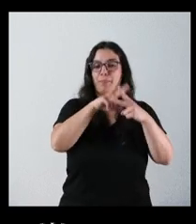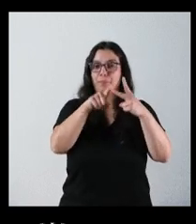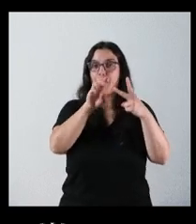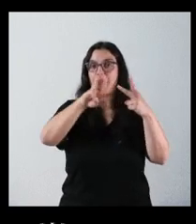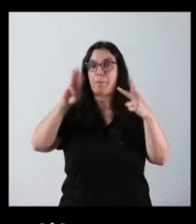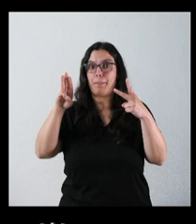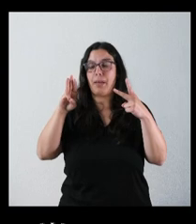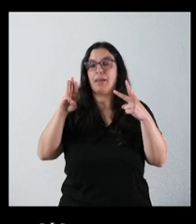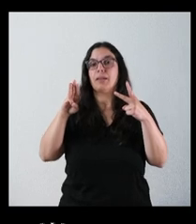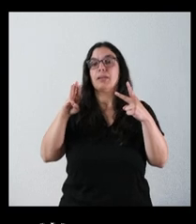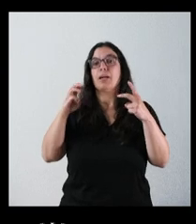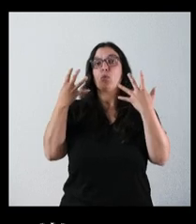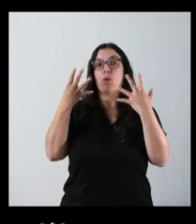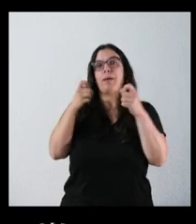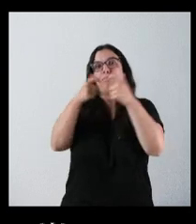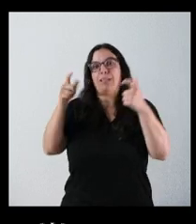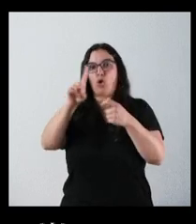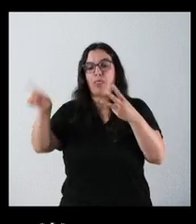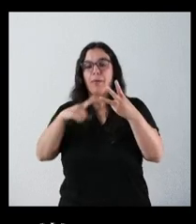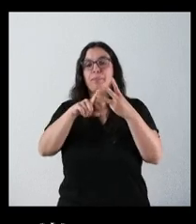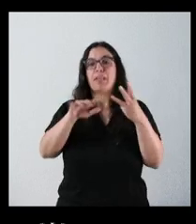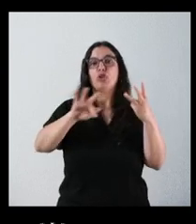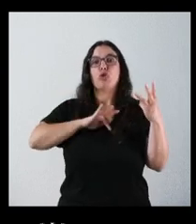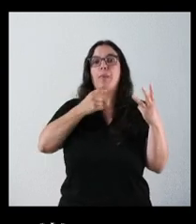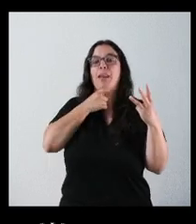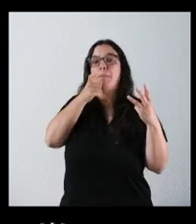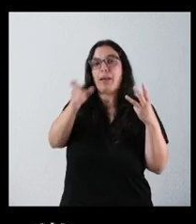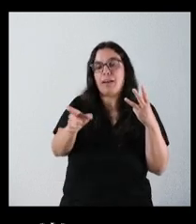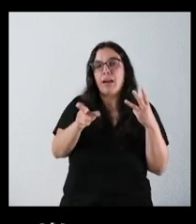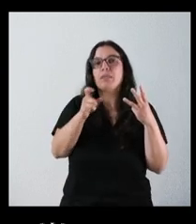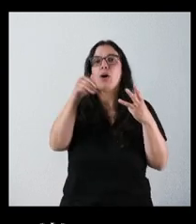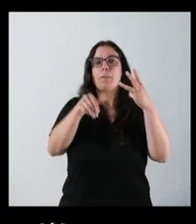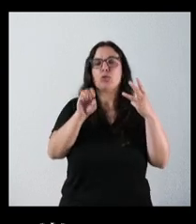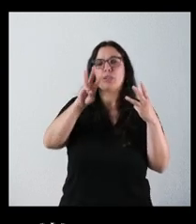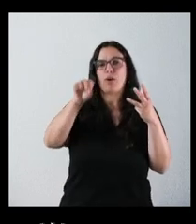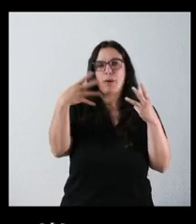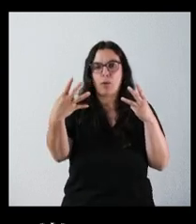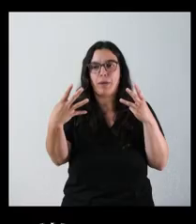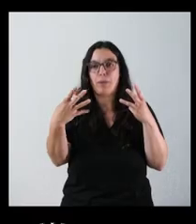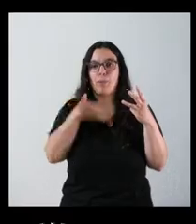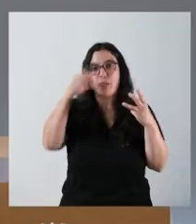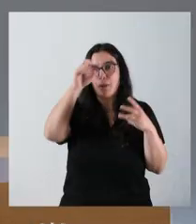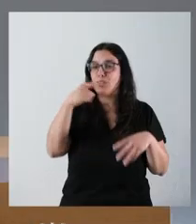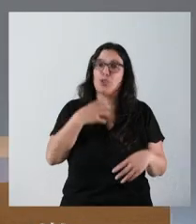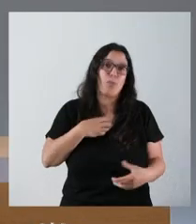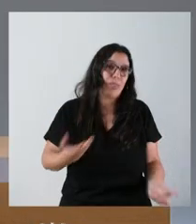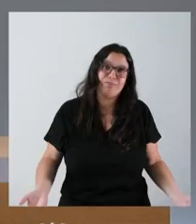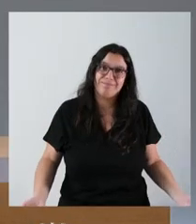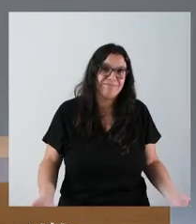9 a 11 y, toma la palabra, tendría un 13,6 por ciento de los votos. No sé si nos puede hacer una valoración inicial. Lo siento.